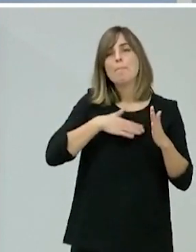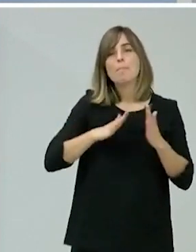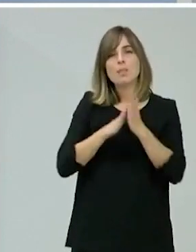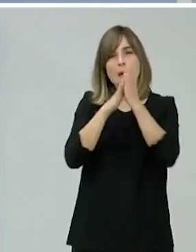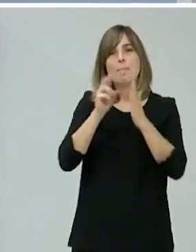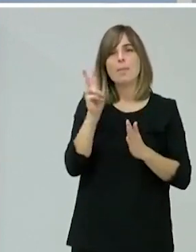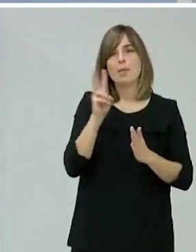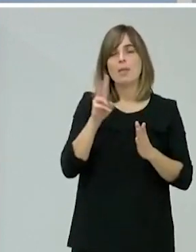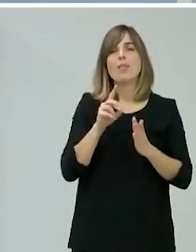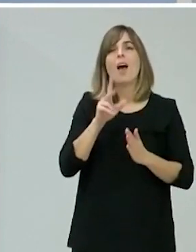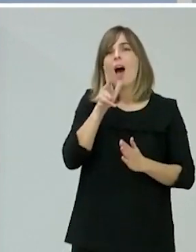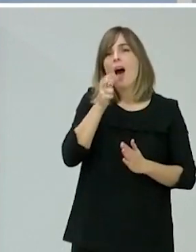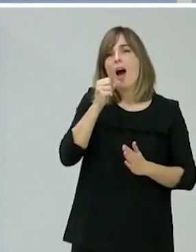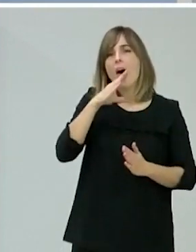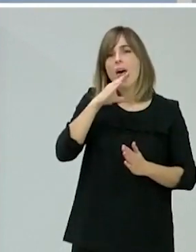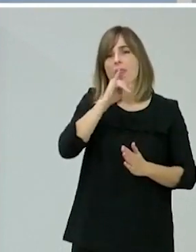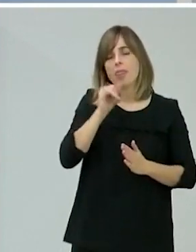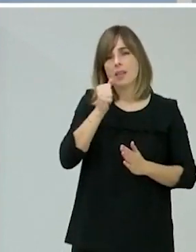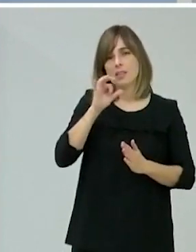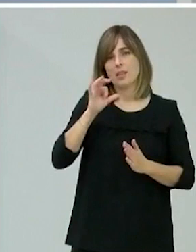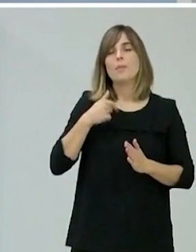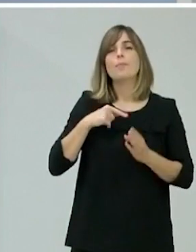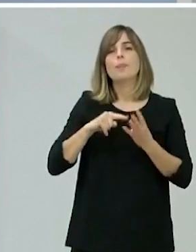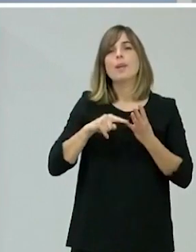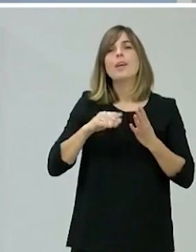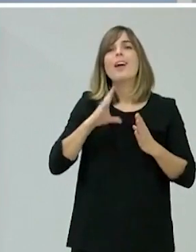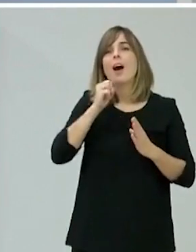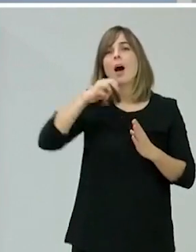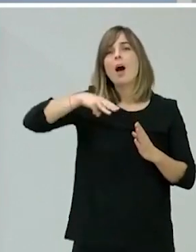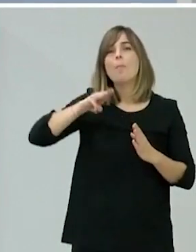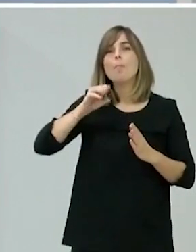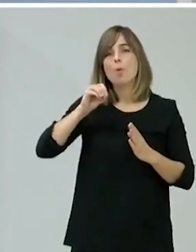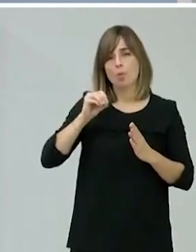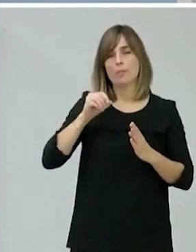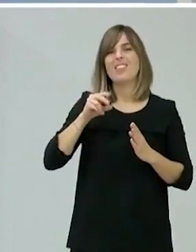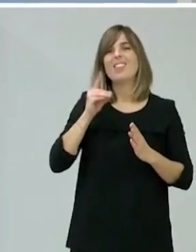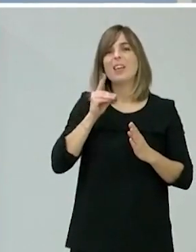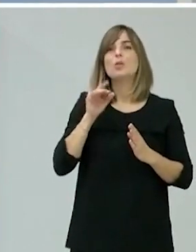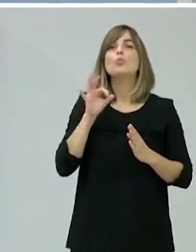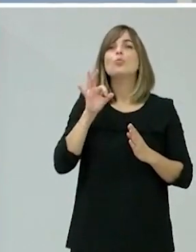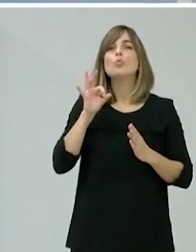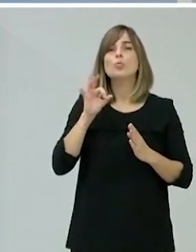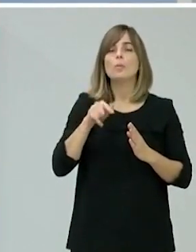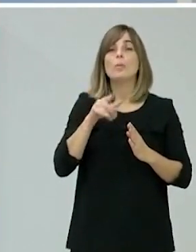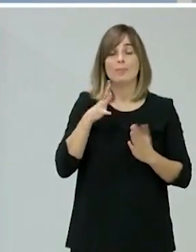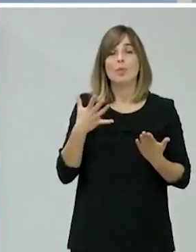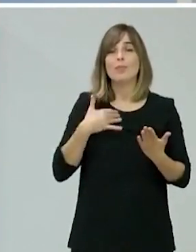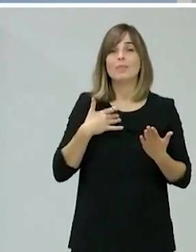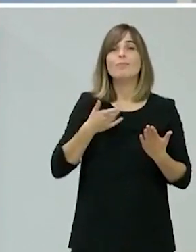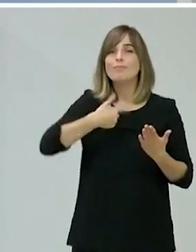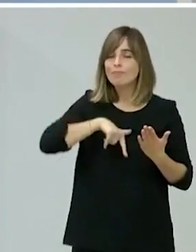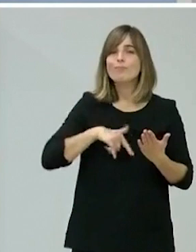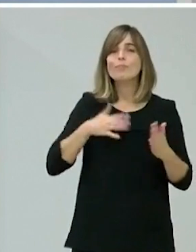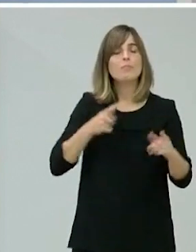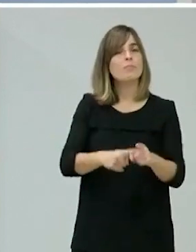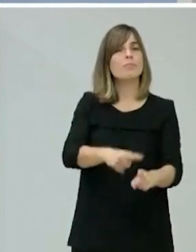Cesto y Campo de Suso. Es, por tanto, que aunque hay un ambiente de máxima precaución y atención en toda la comunidad autónoma,